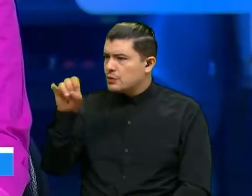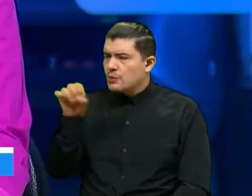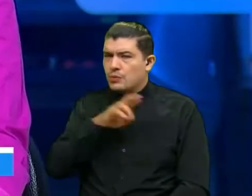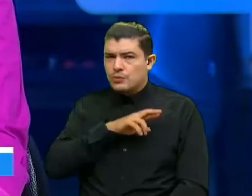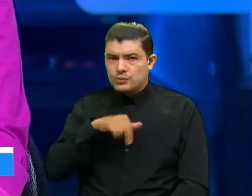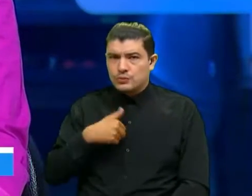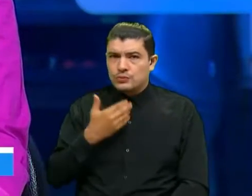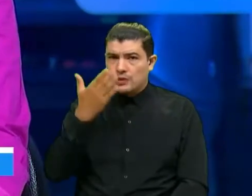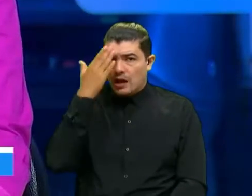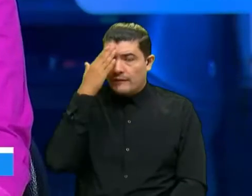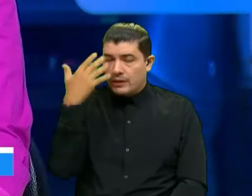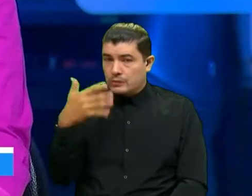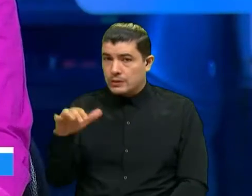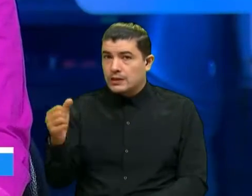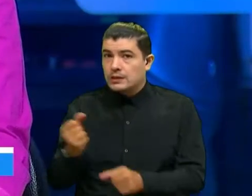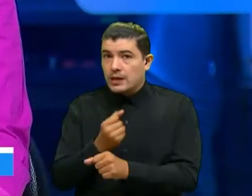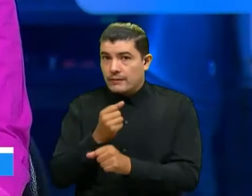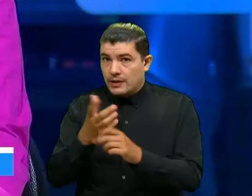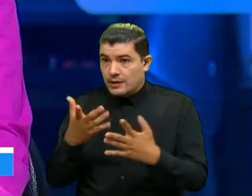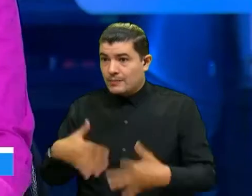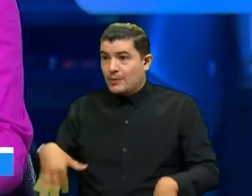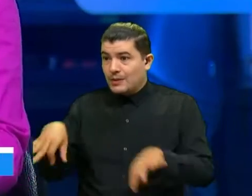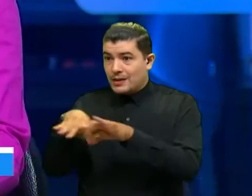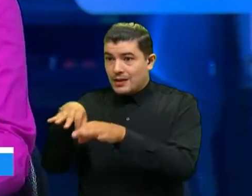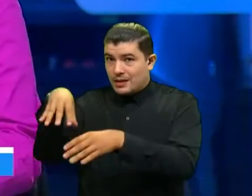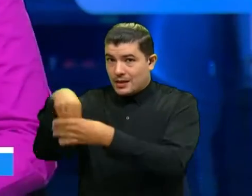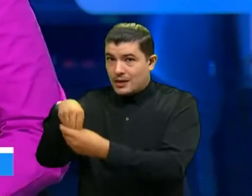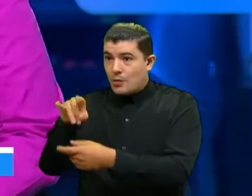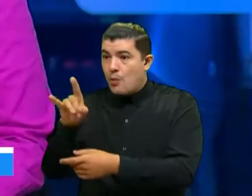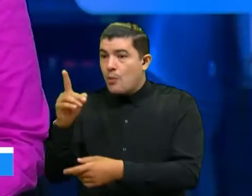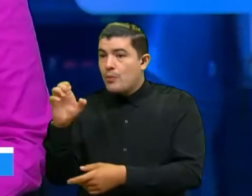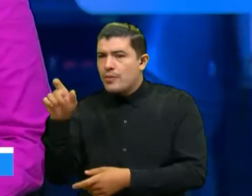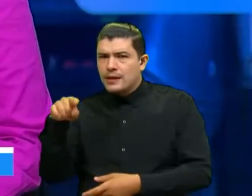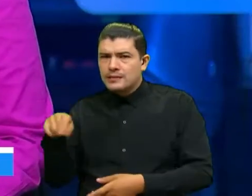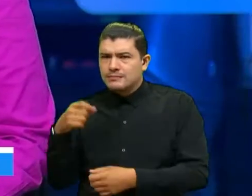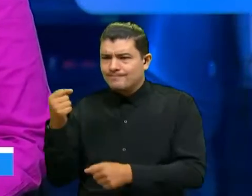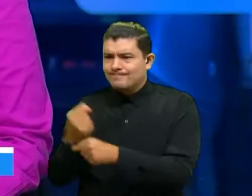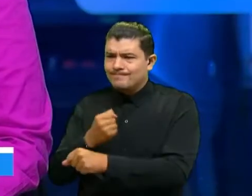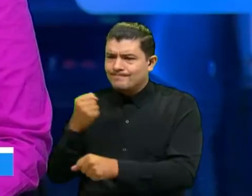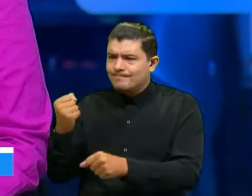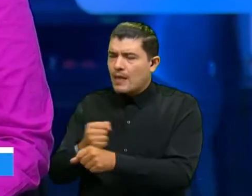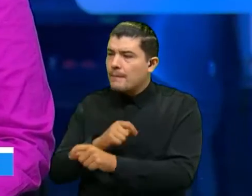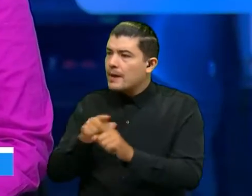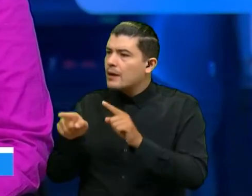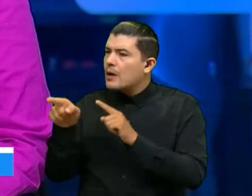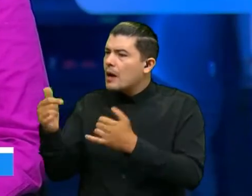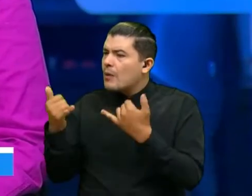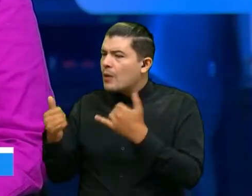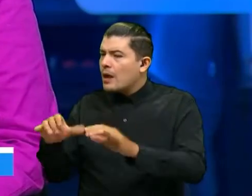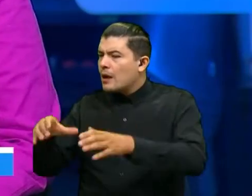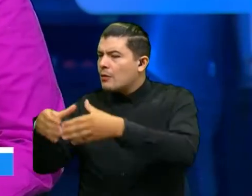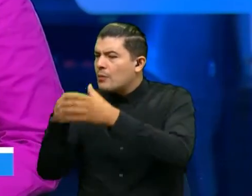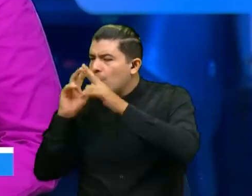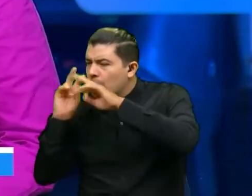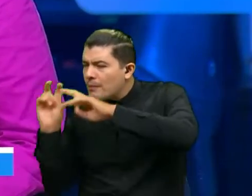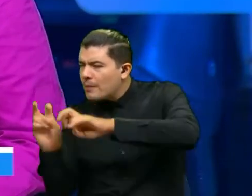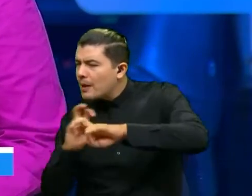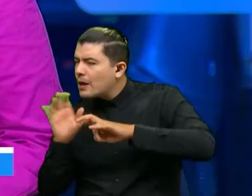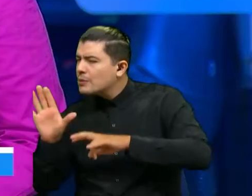importante que se desarrolla allí al interior de la UDES cómo están ustedes impulsando estos semilleros de investigación